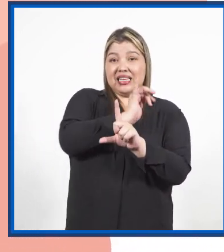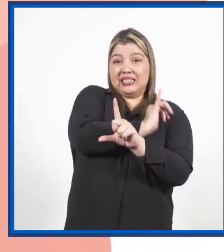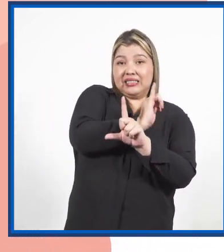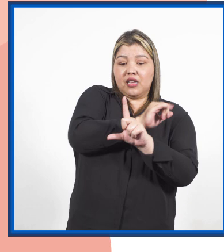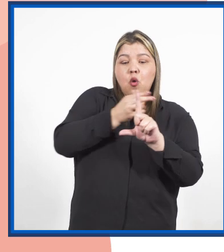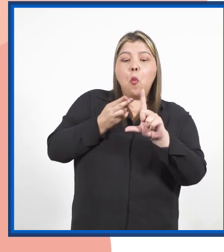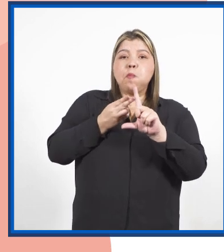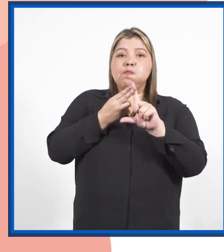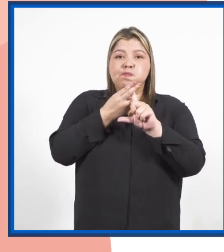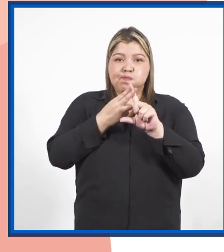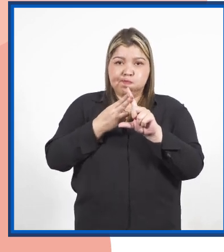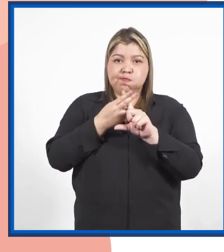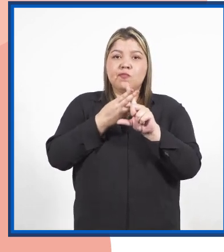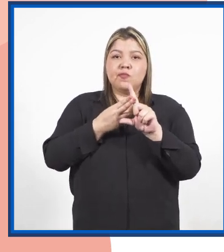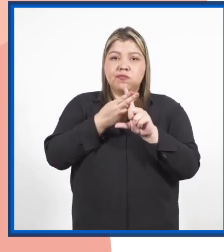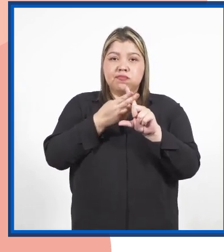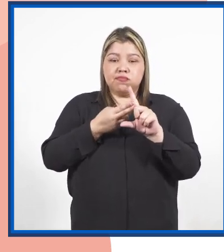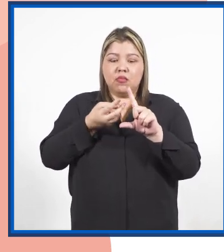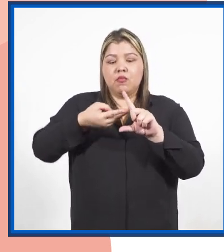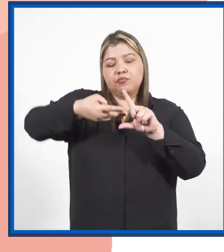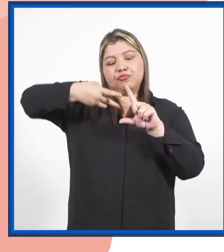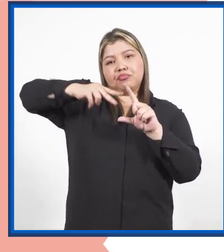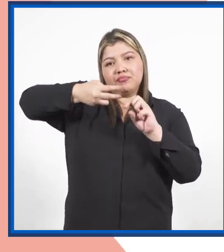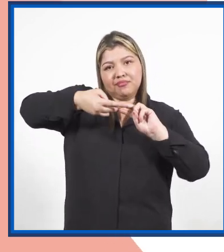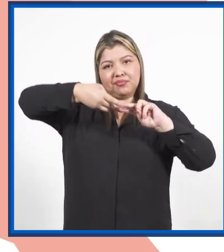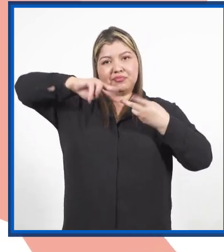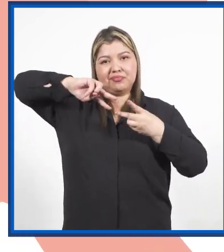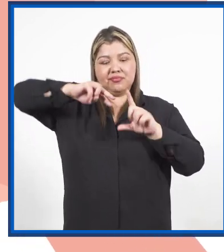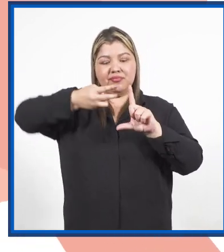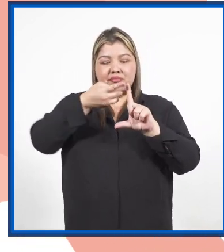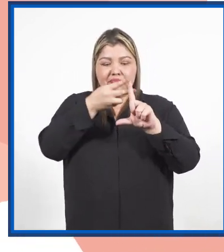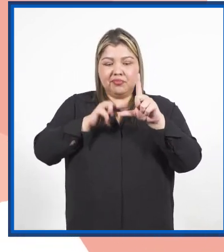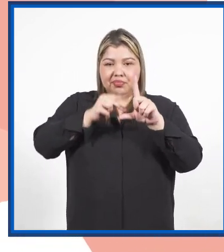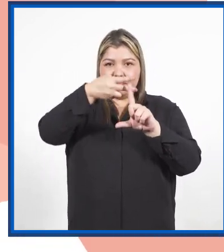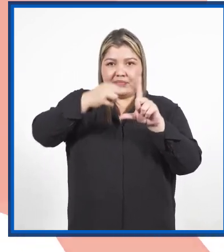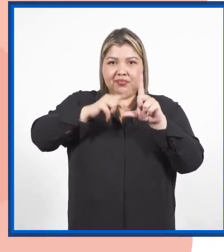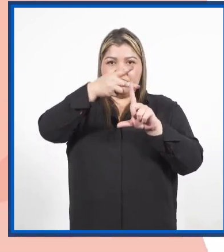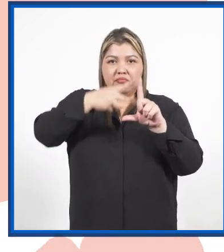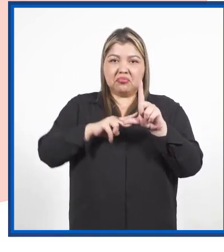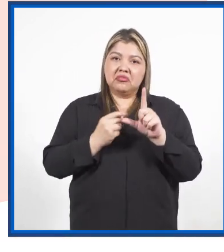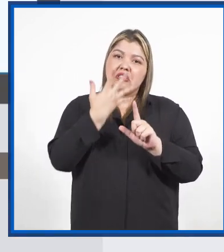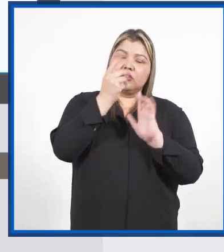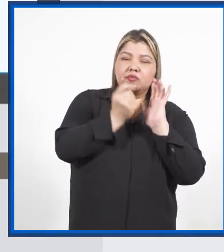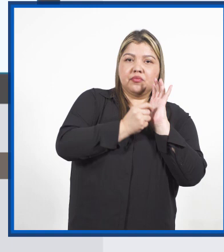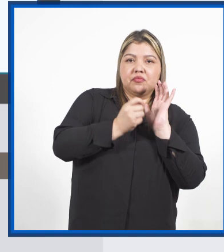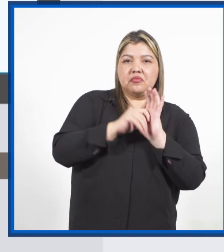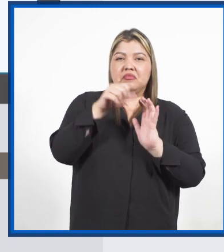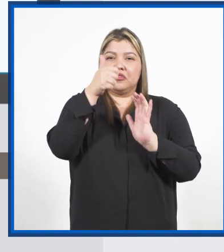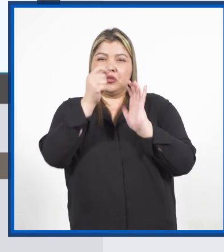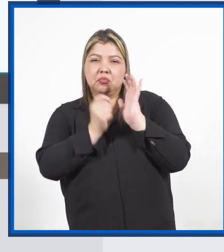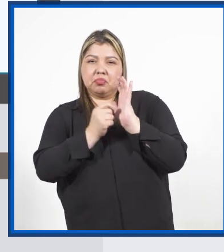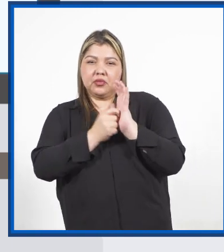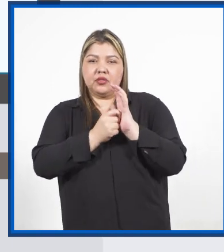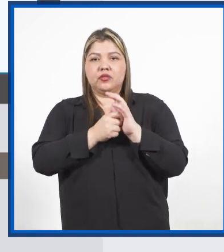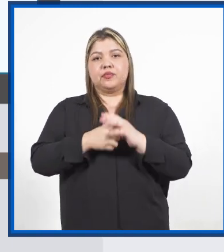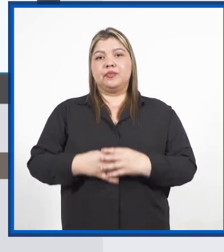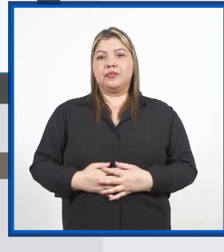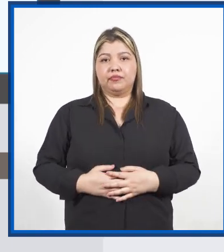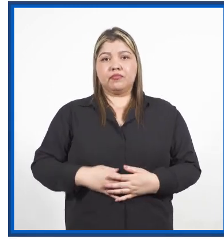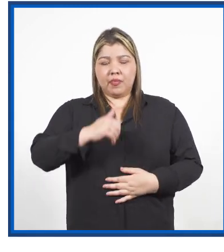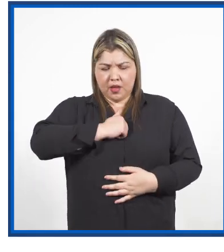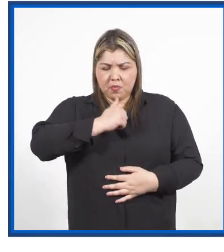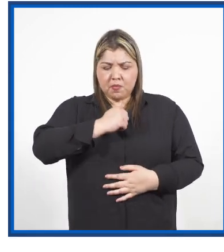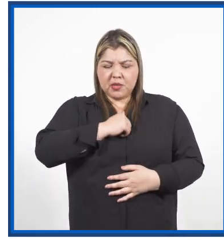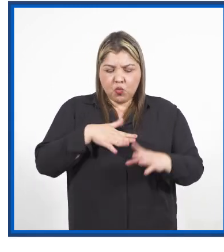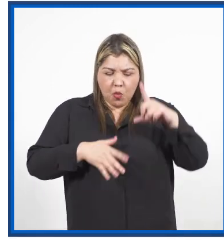izquierdo hacia arriba. Luego, invierta la dirección del masaje. Repita entre 5 a 10 veces.